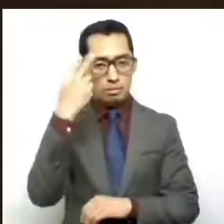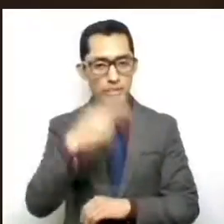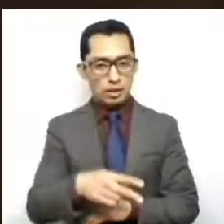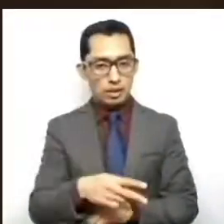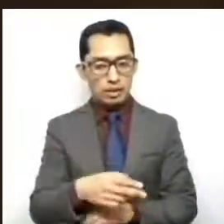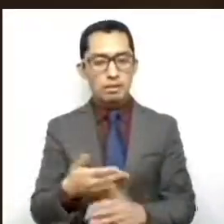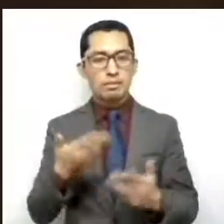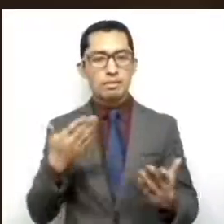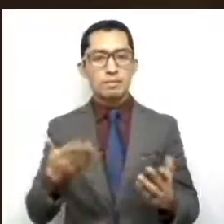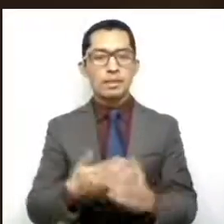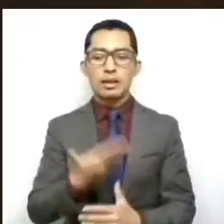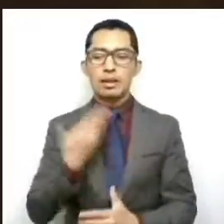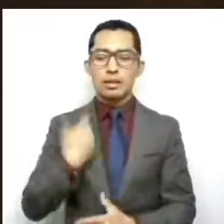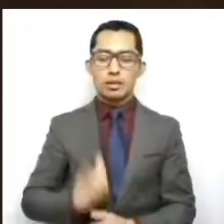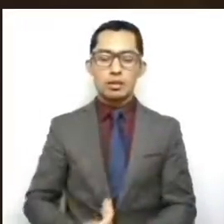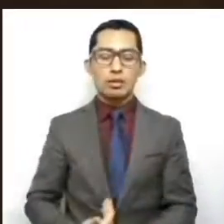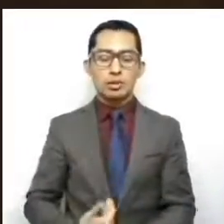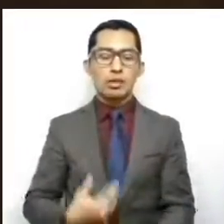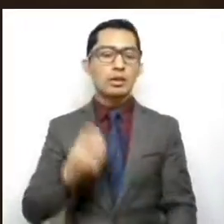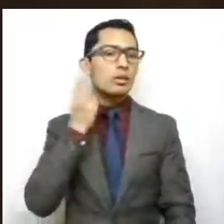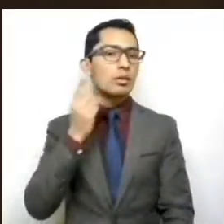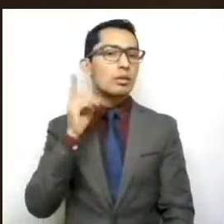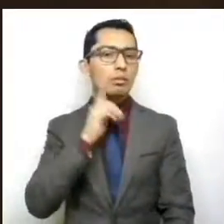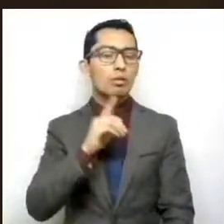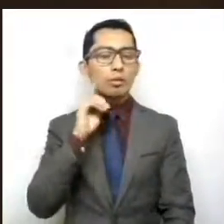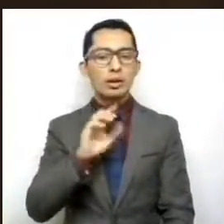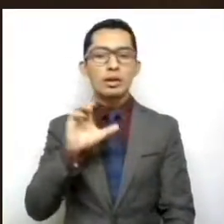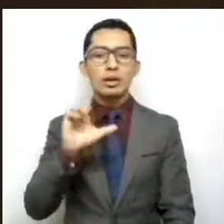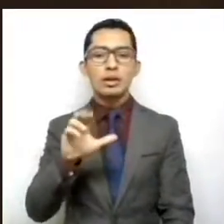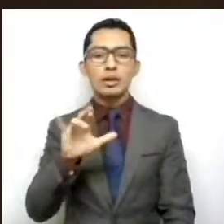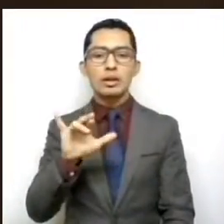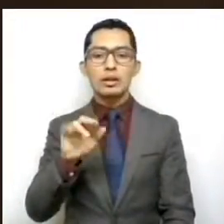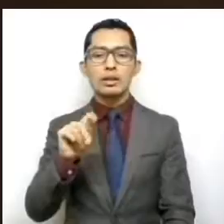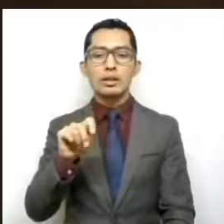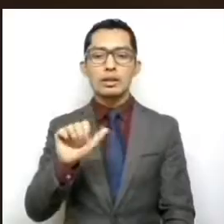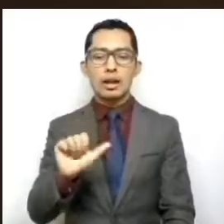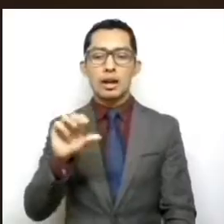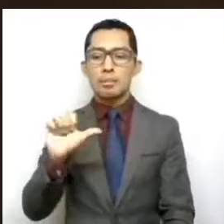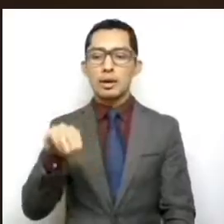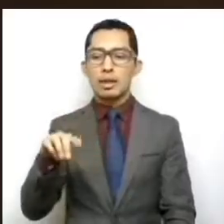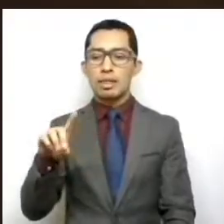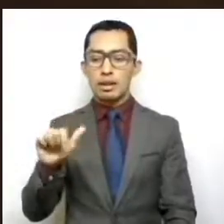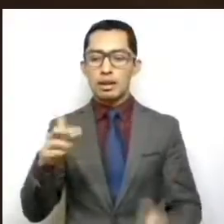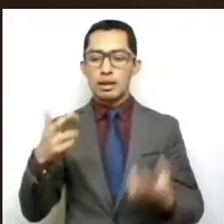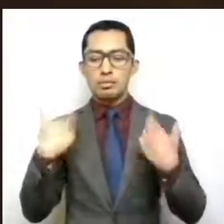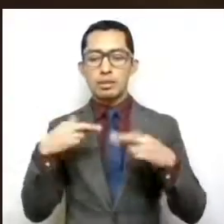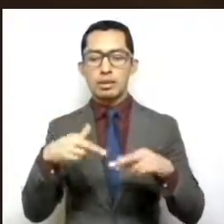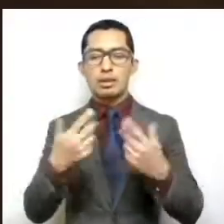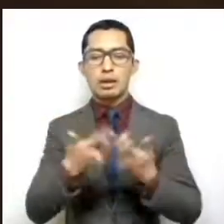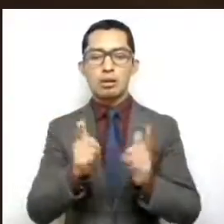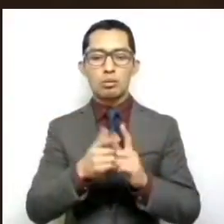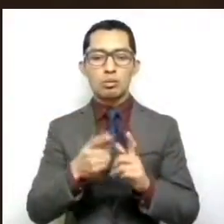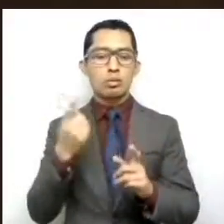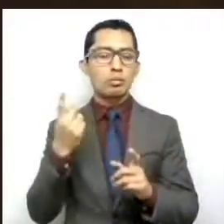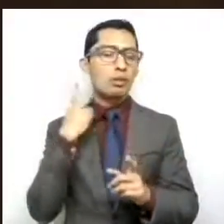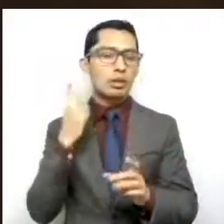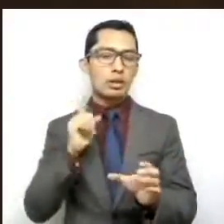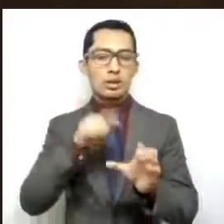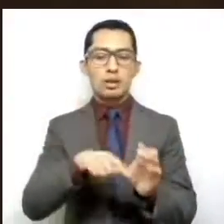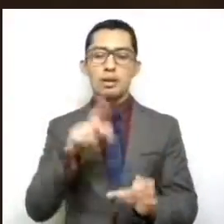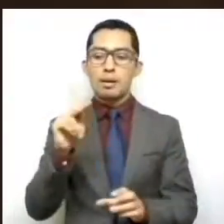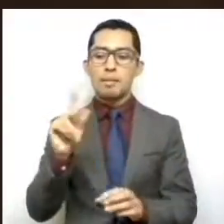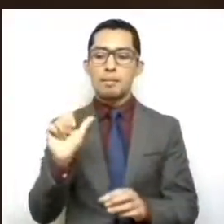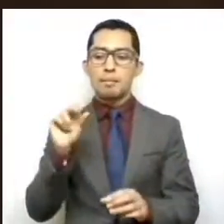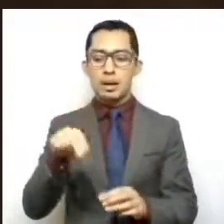La que suscribe, Cristamán de Spongóxel, diputada integrante del Grupo Parlamentario del Partido Acción Nacional, somete a la